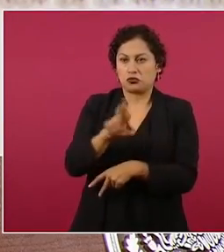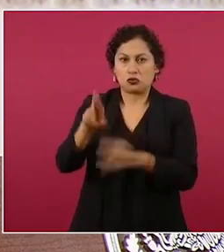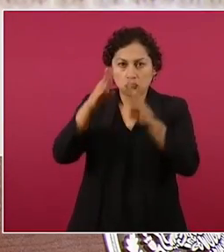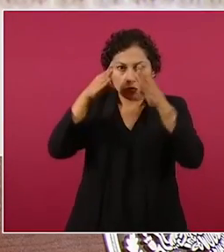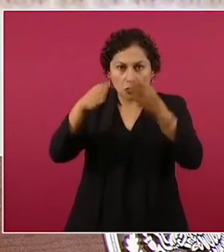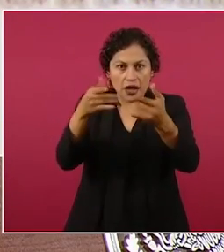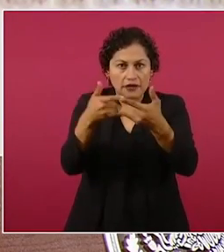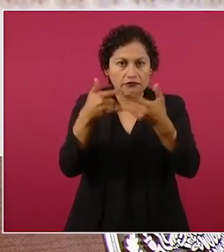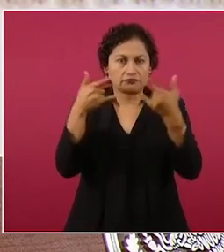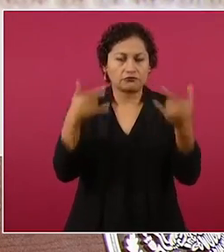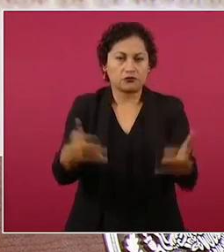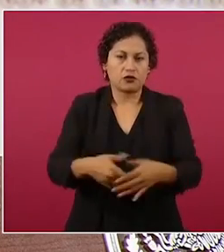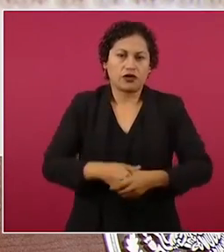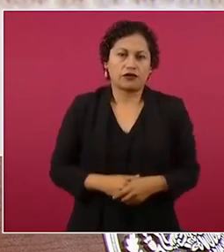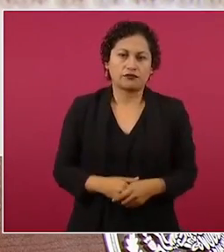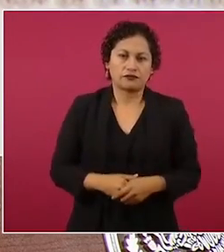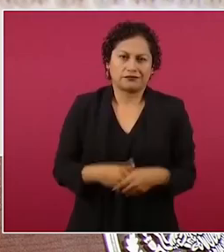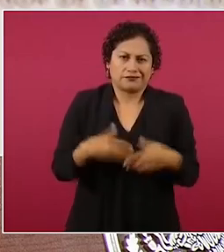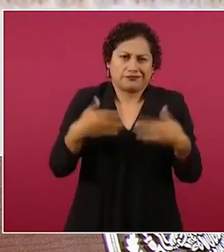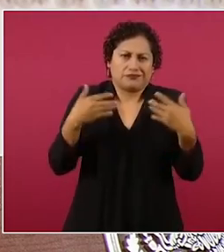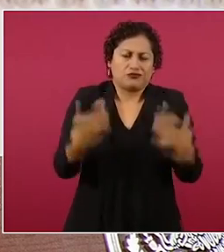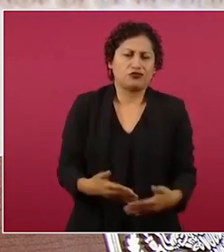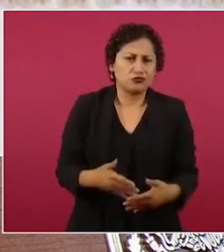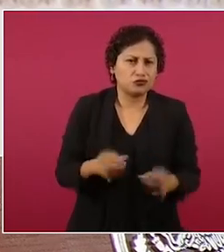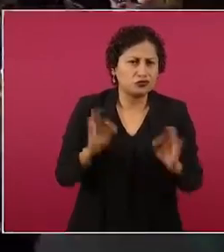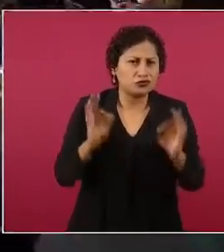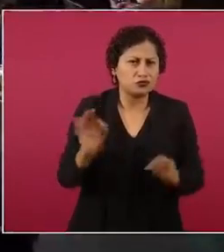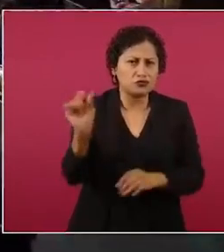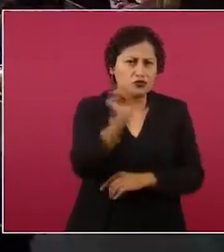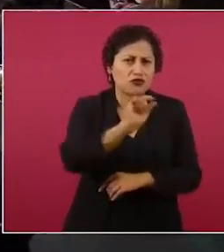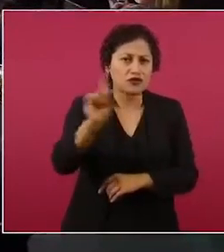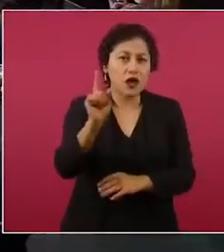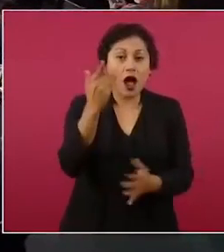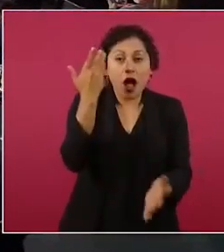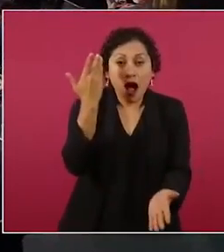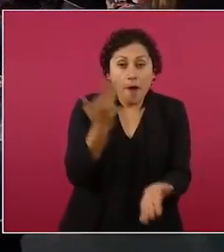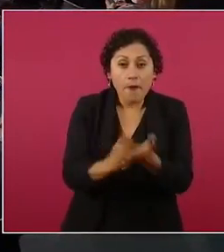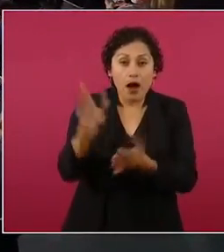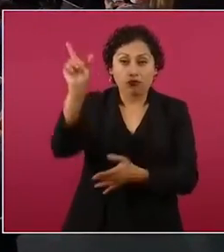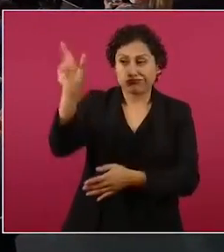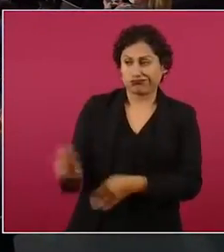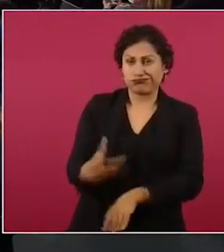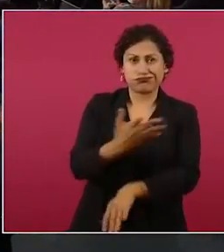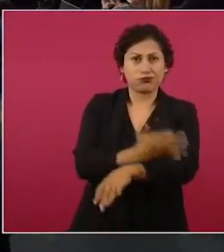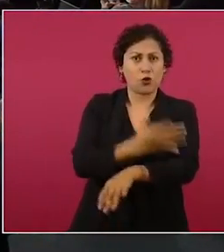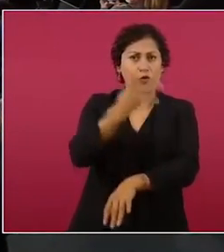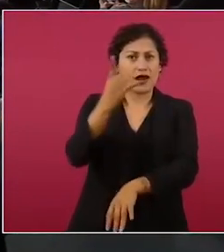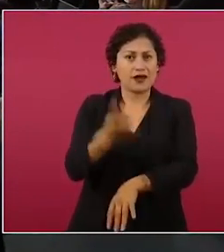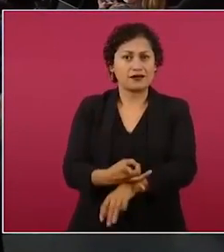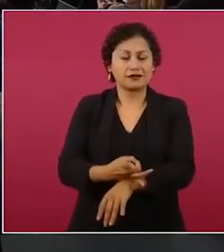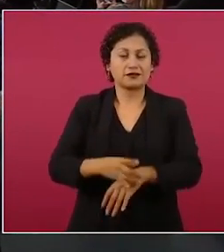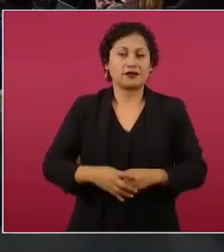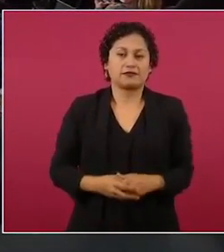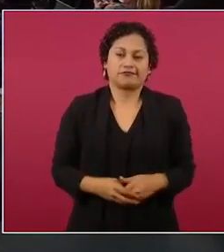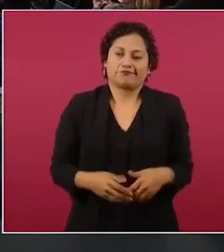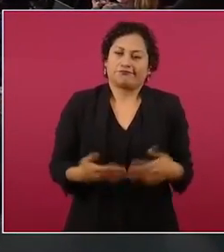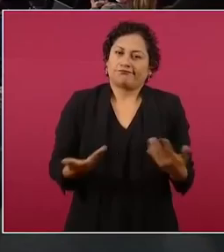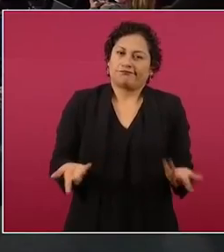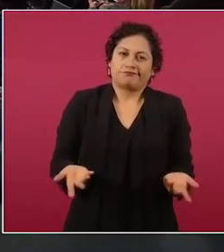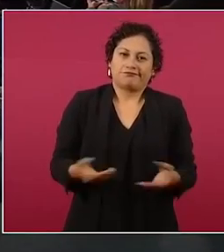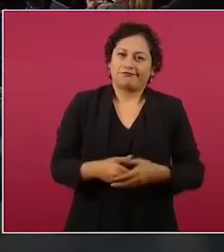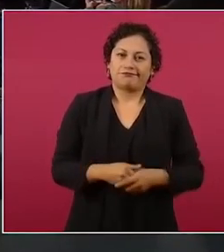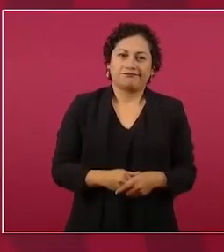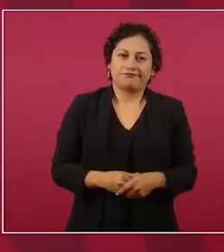pero honesta, o sea, siempre es malo